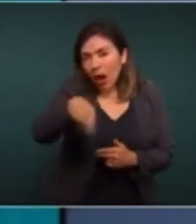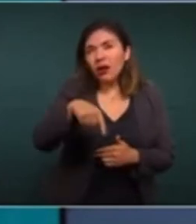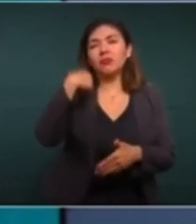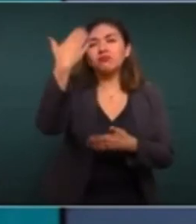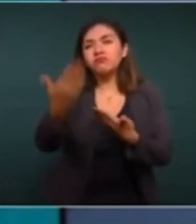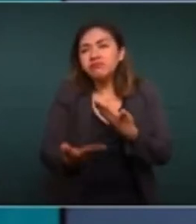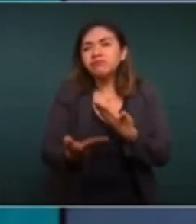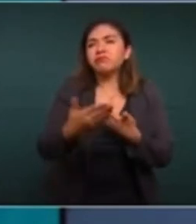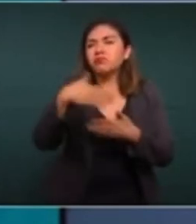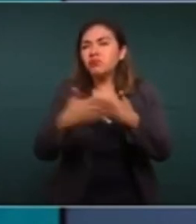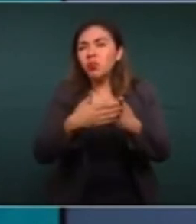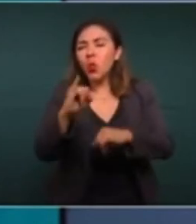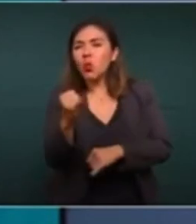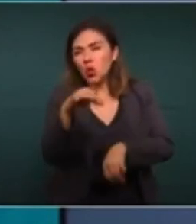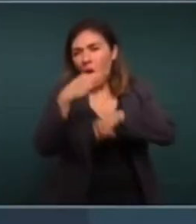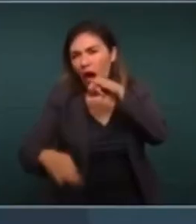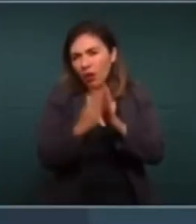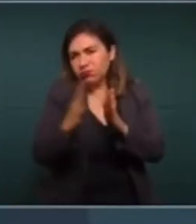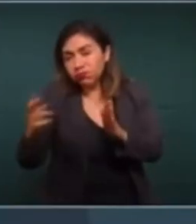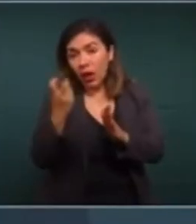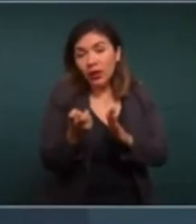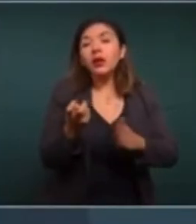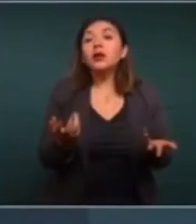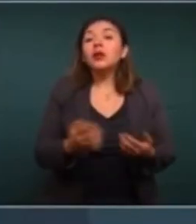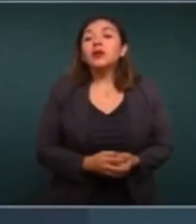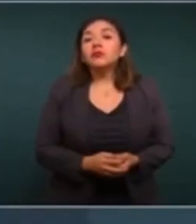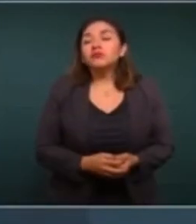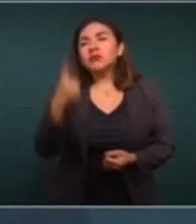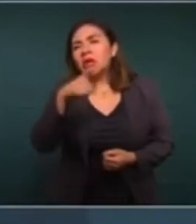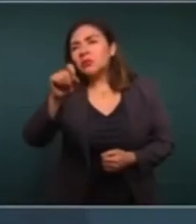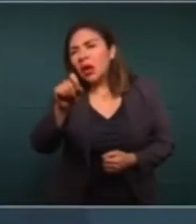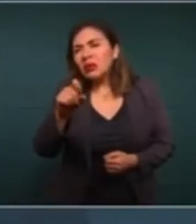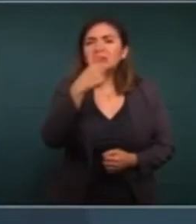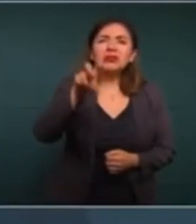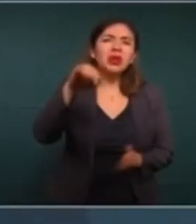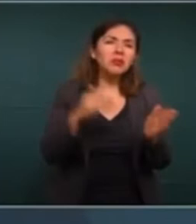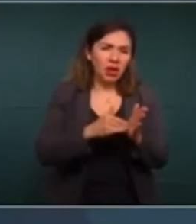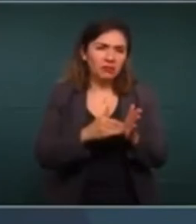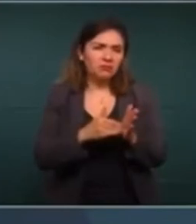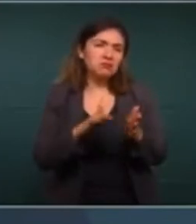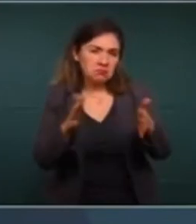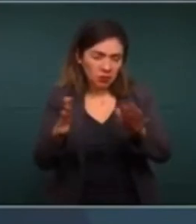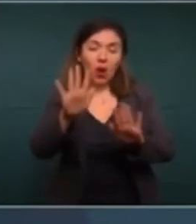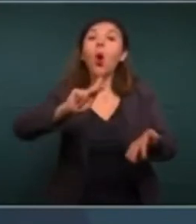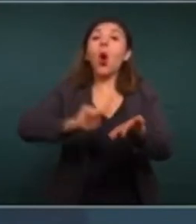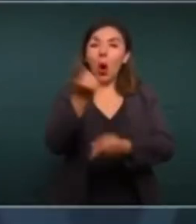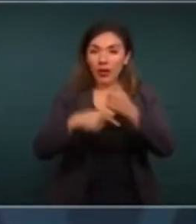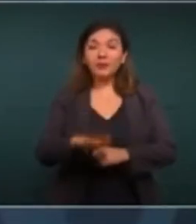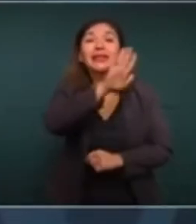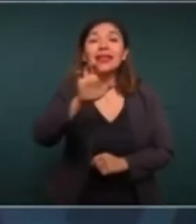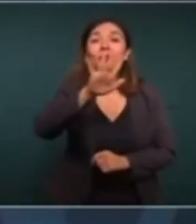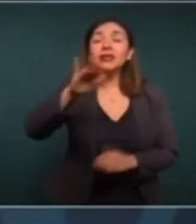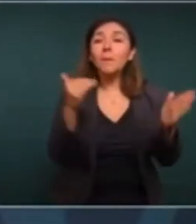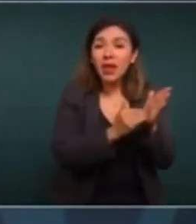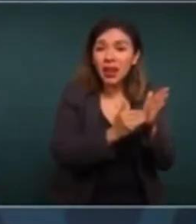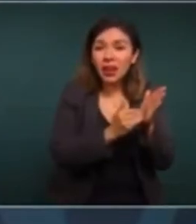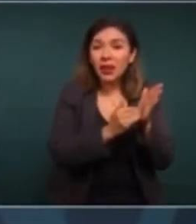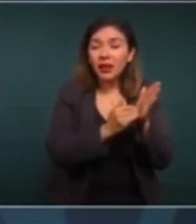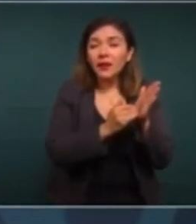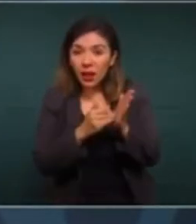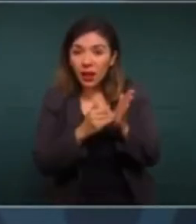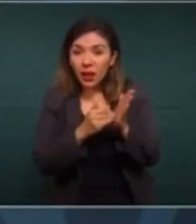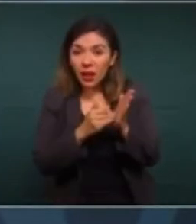finales de junio? 120, 130 mil. Entonces, repito, 555 mil,